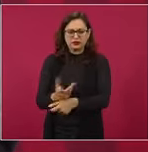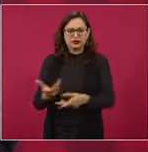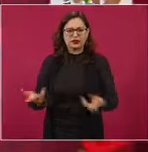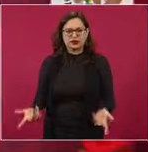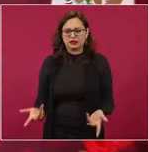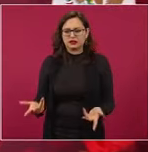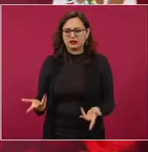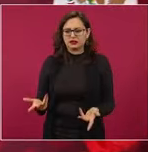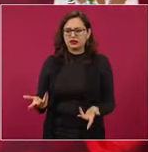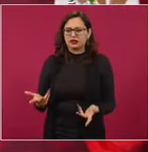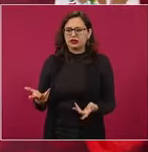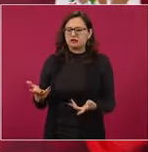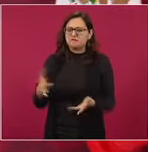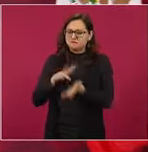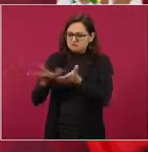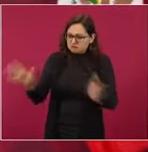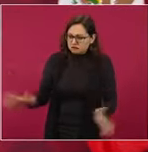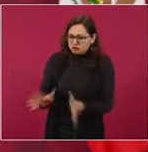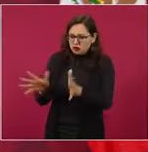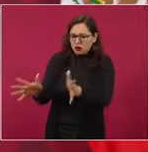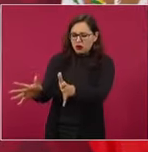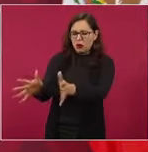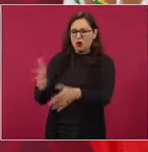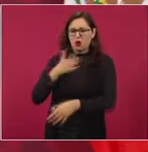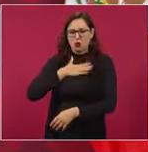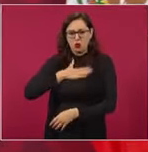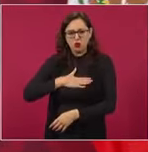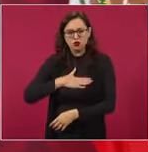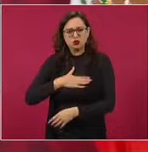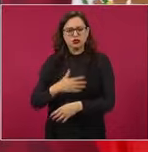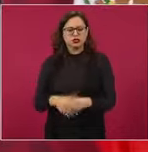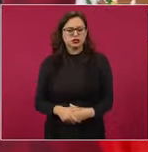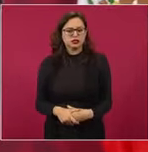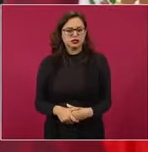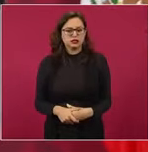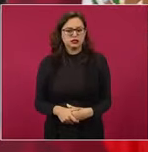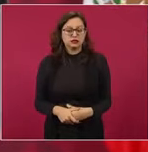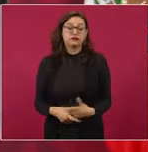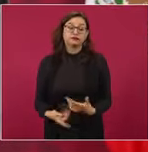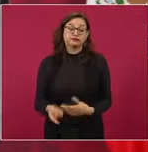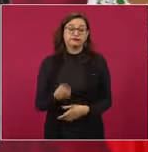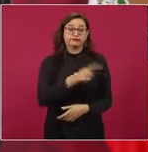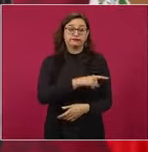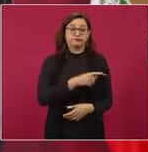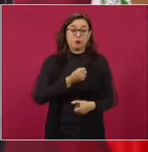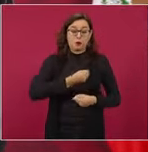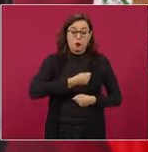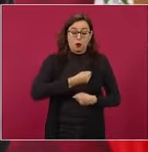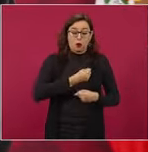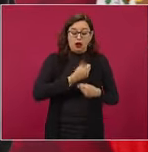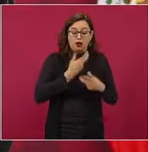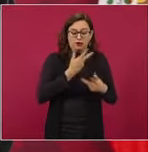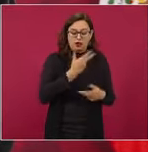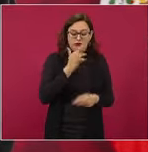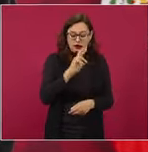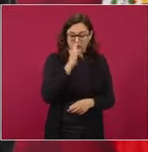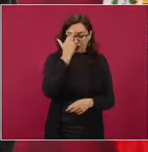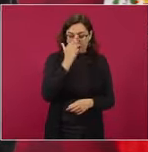Cananea, que ya no haya tuberculosis producida por hambre,